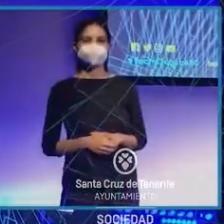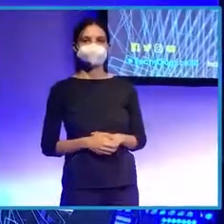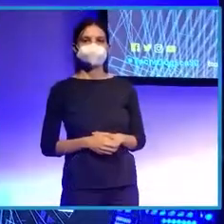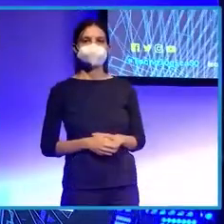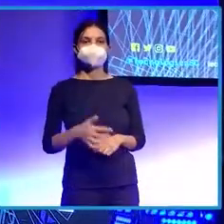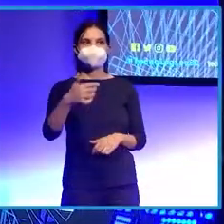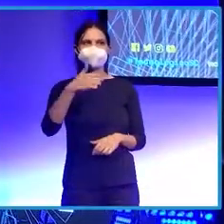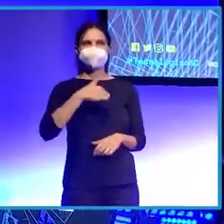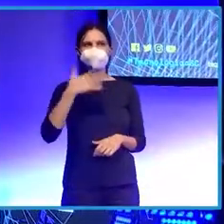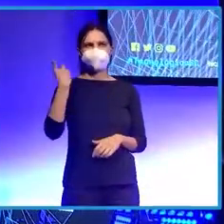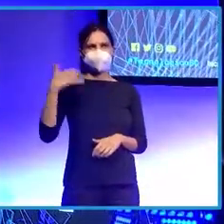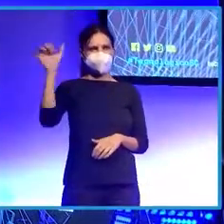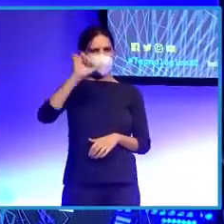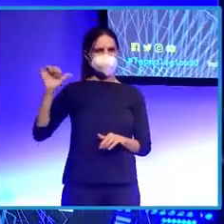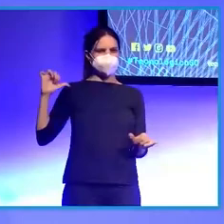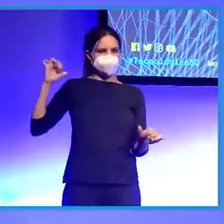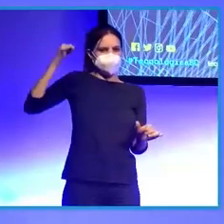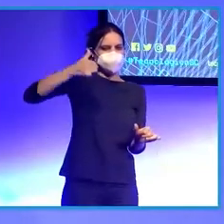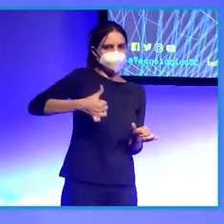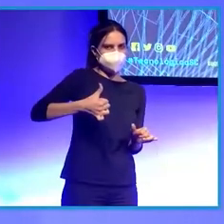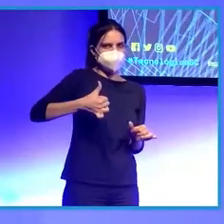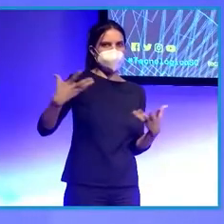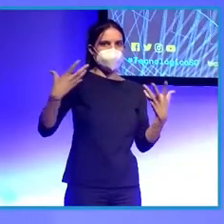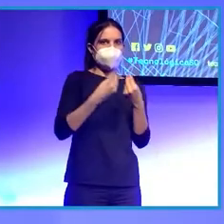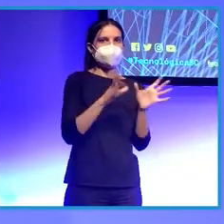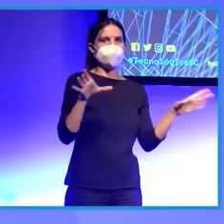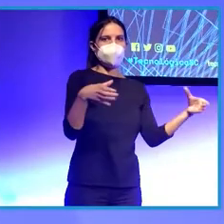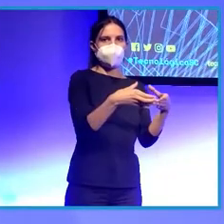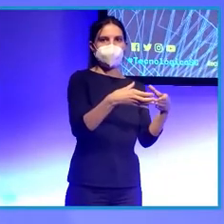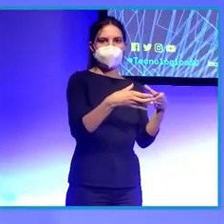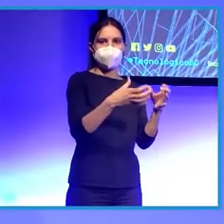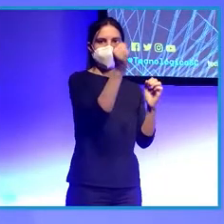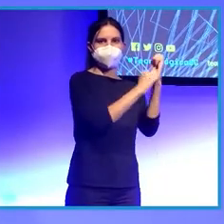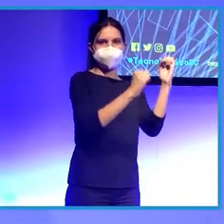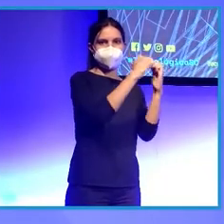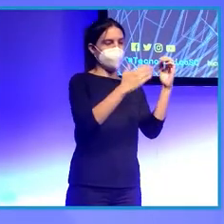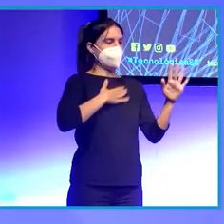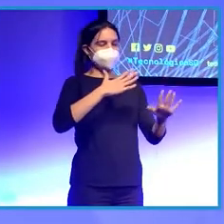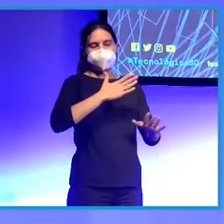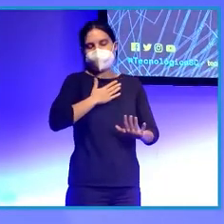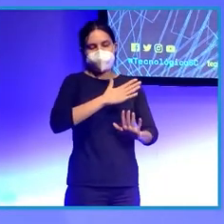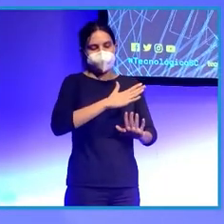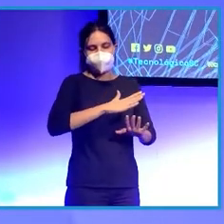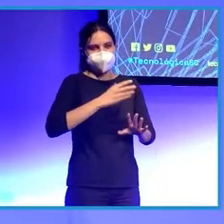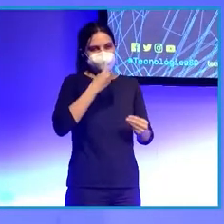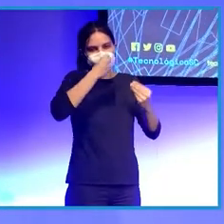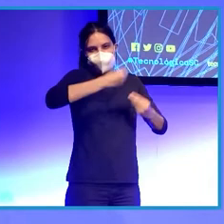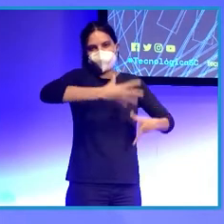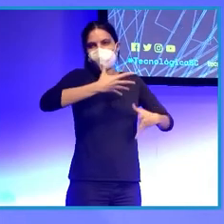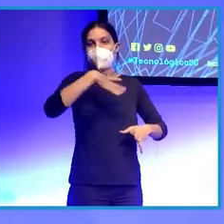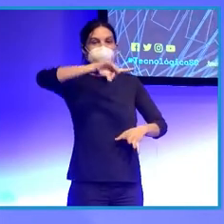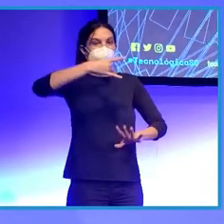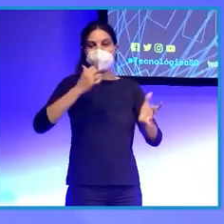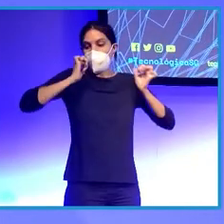Llevo varios años veraneando en un pequeño pueblo de El Hierro. Para mí es mi paraíso. Voy allí con lo imprescindible, una